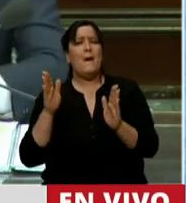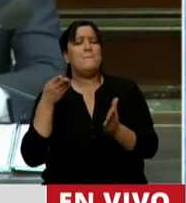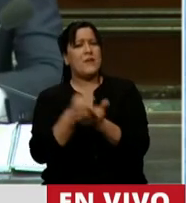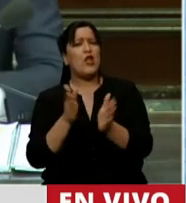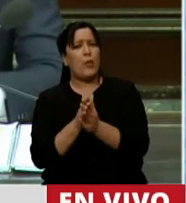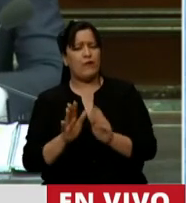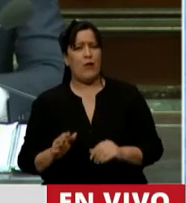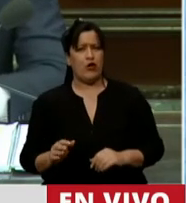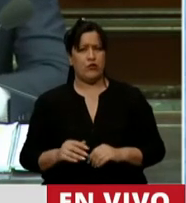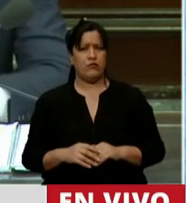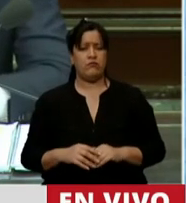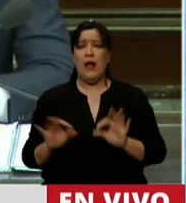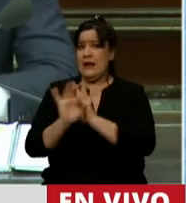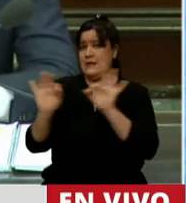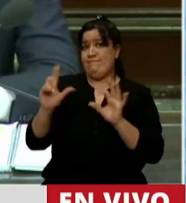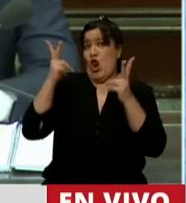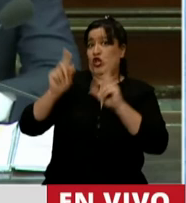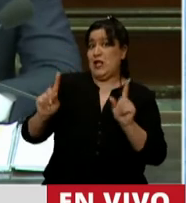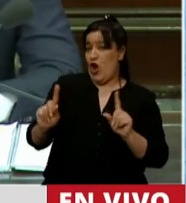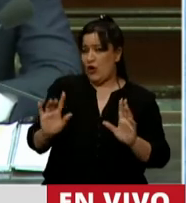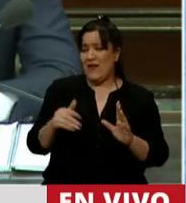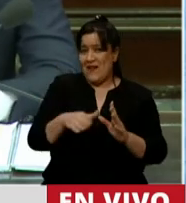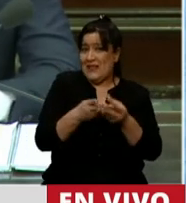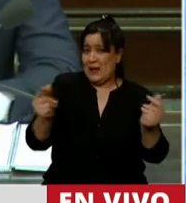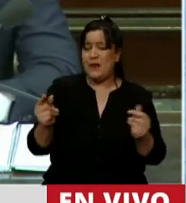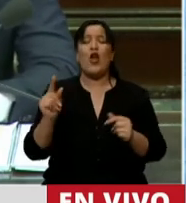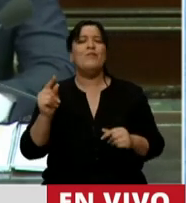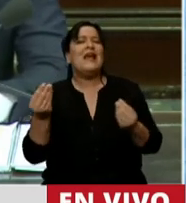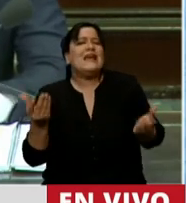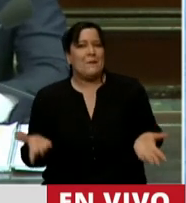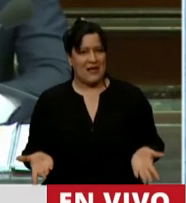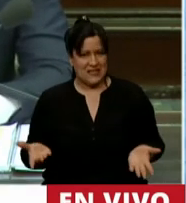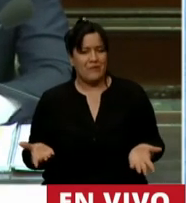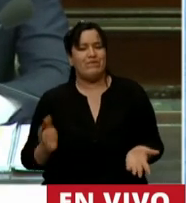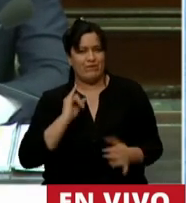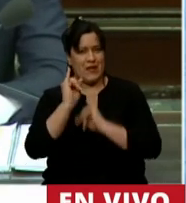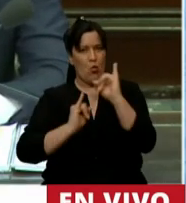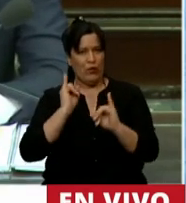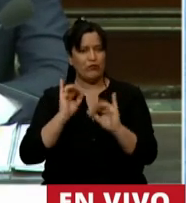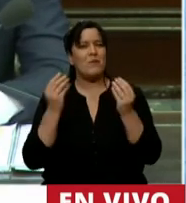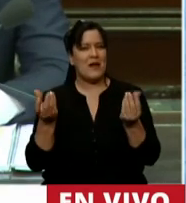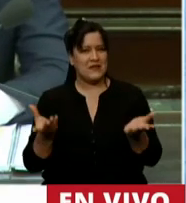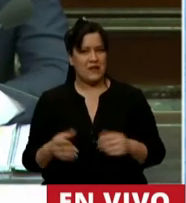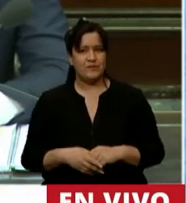favor... Que nadie se enoje, Presidente, con esto termino... No, lo que ocurre es lo siguiente, el